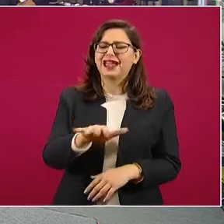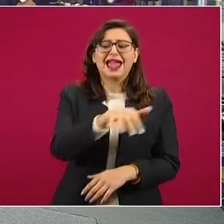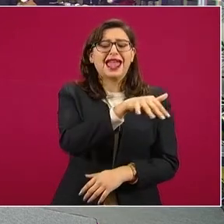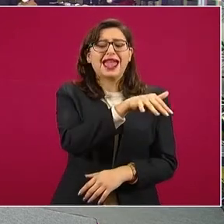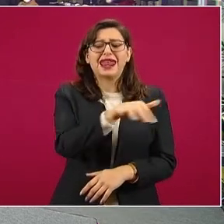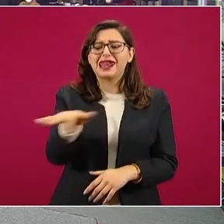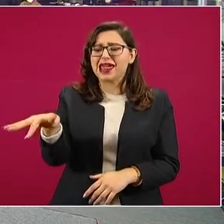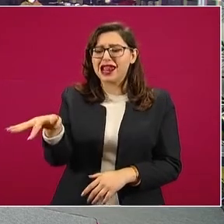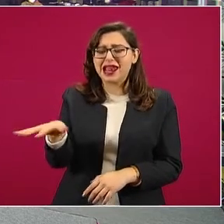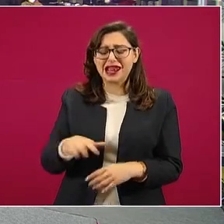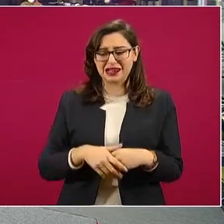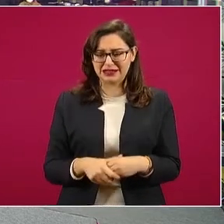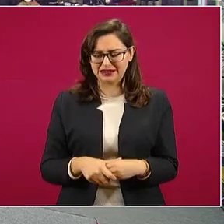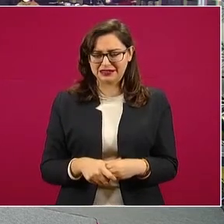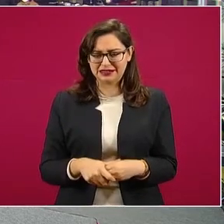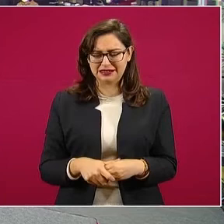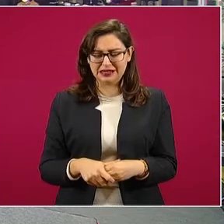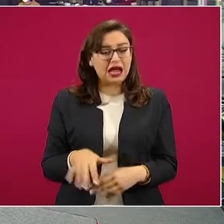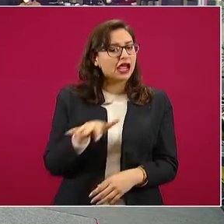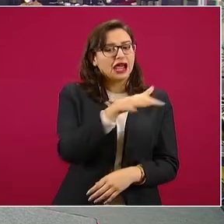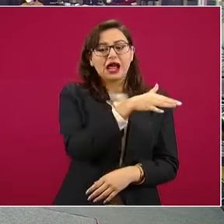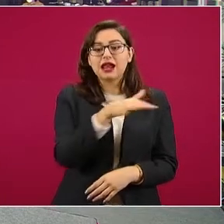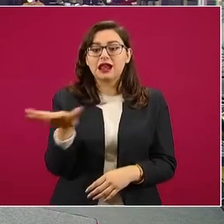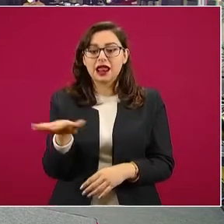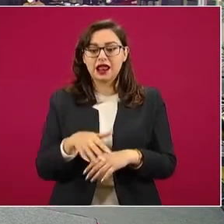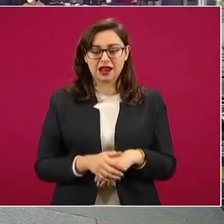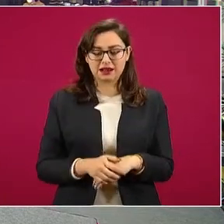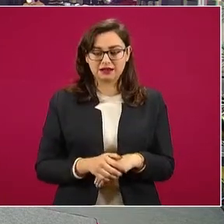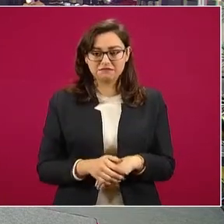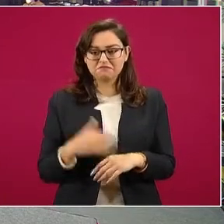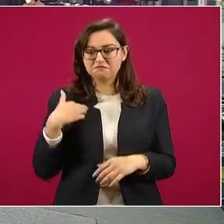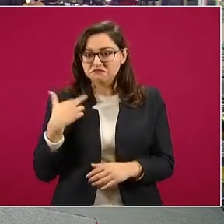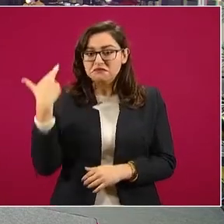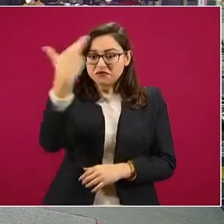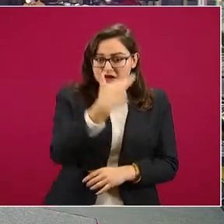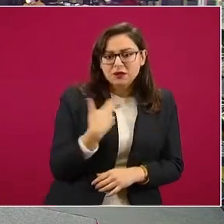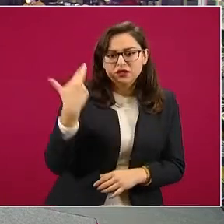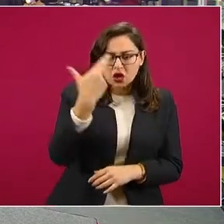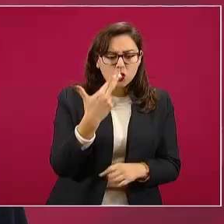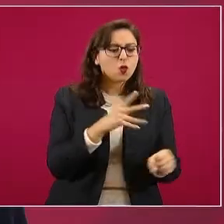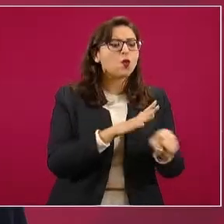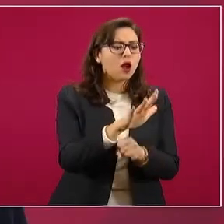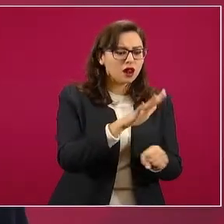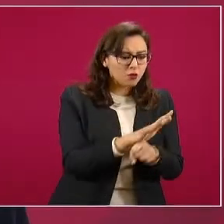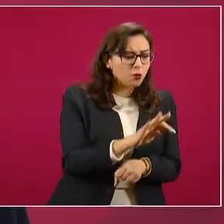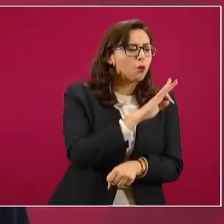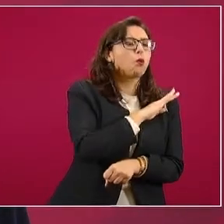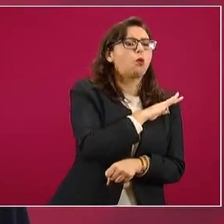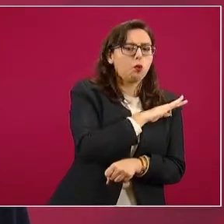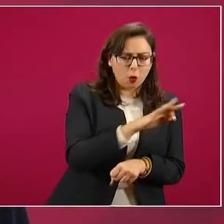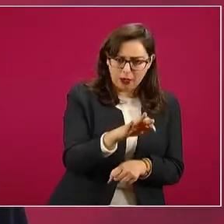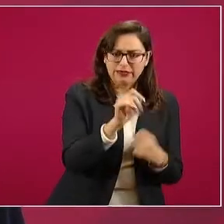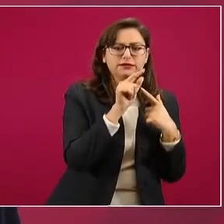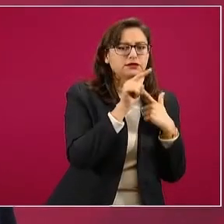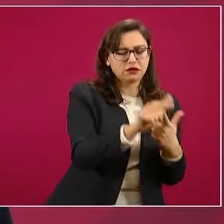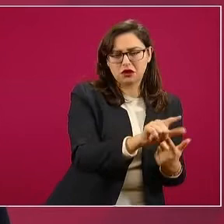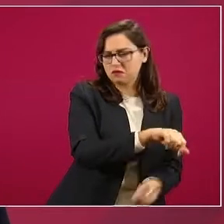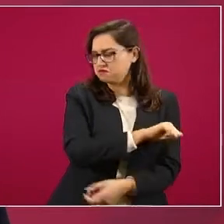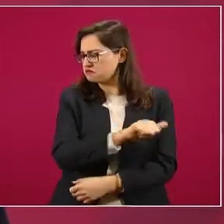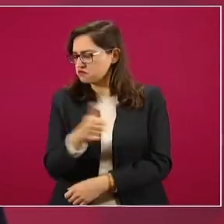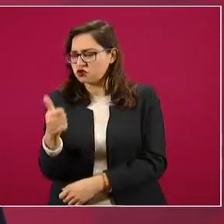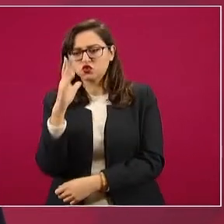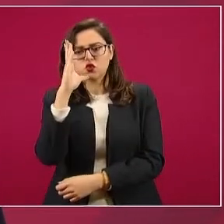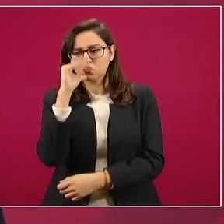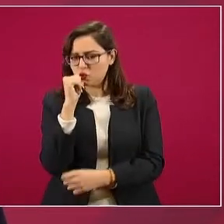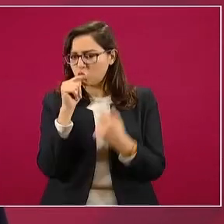en qué casos sí hay una justificación para que se tenga